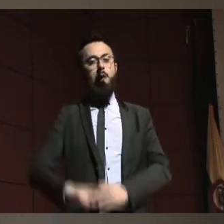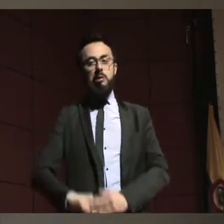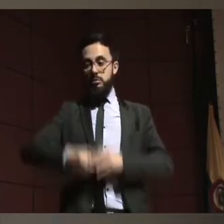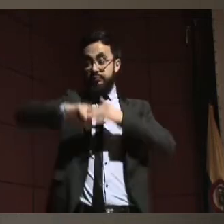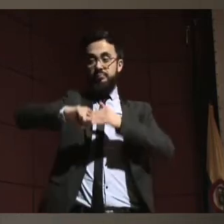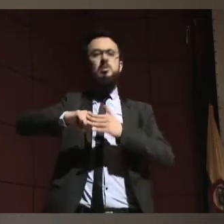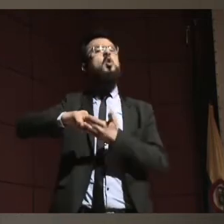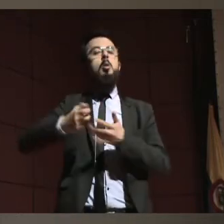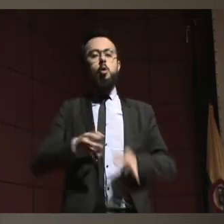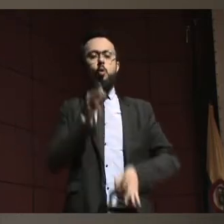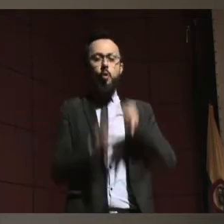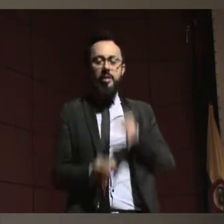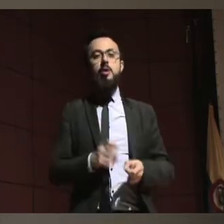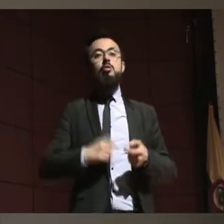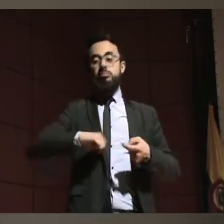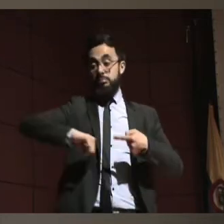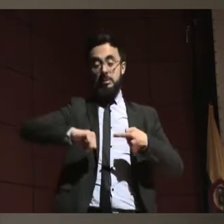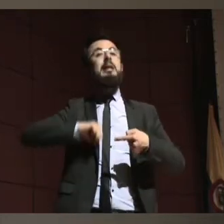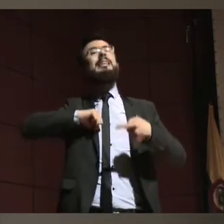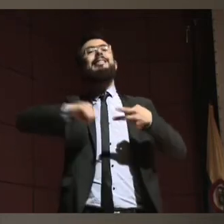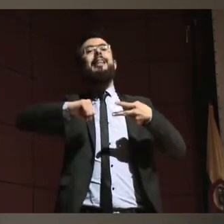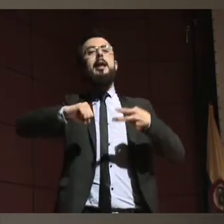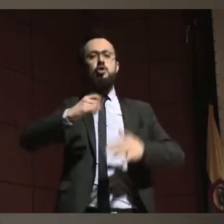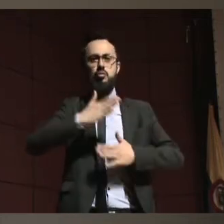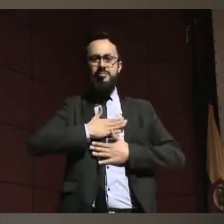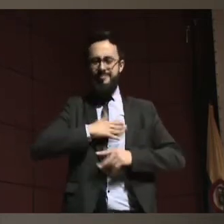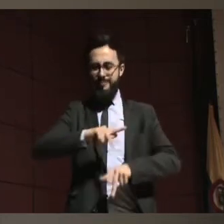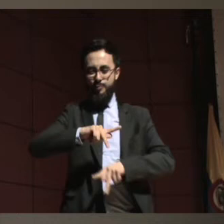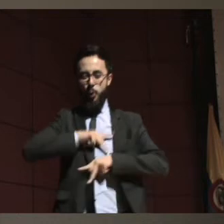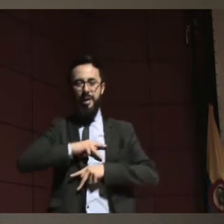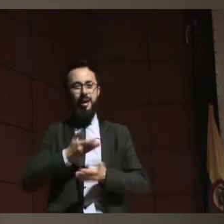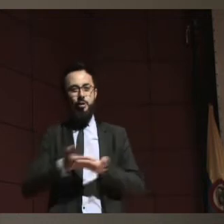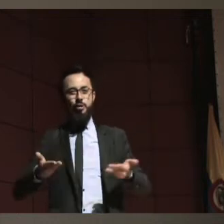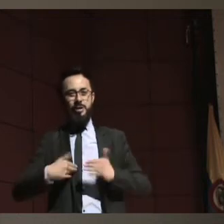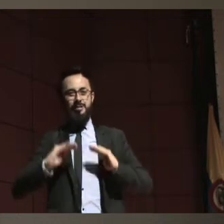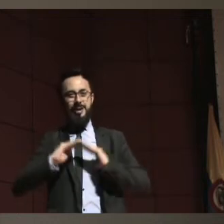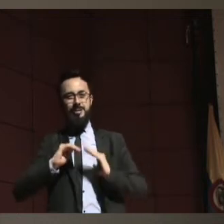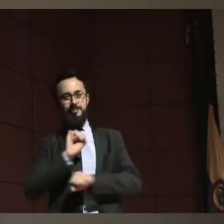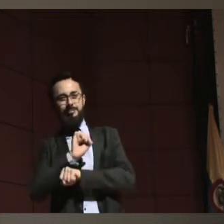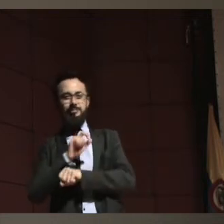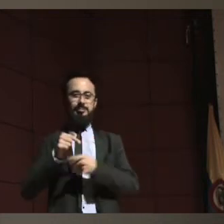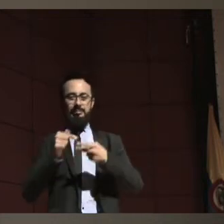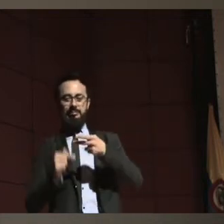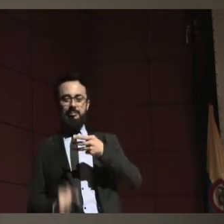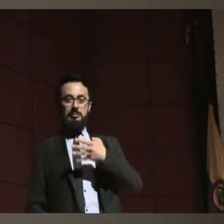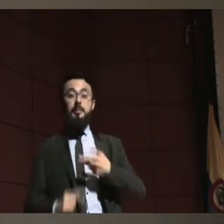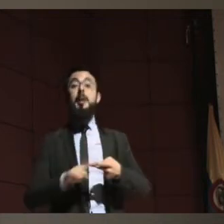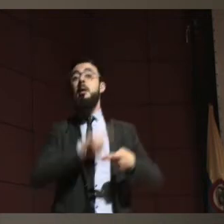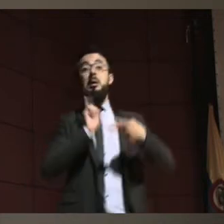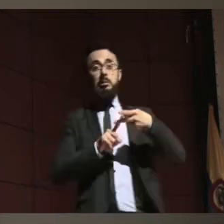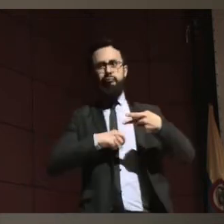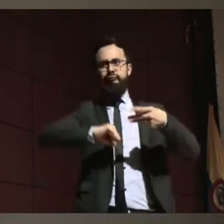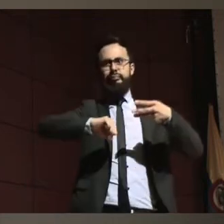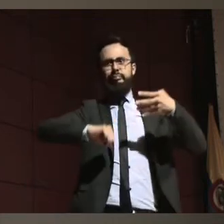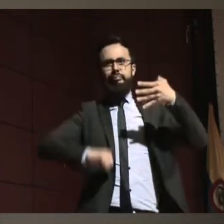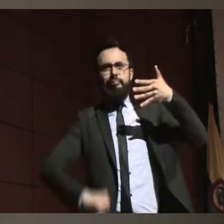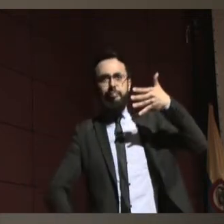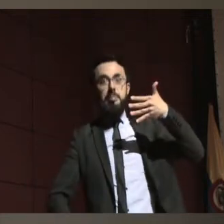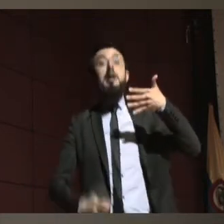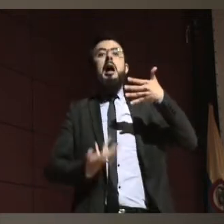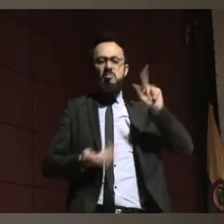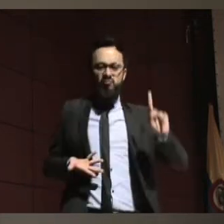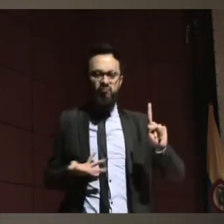derecho jurídico, sino también de todos los derechos. O sea, que a través de esa toma de decisiones con apoyo